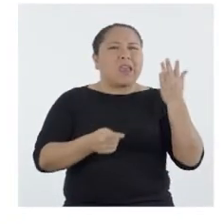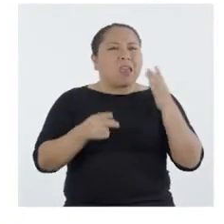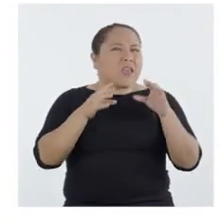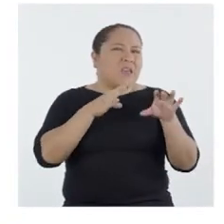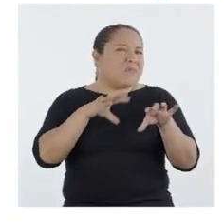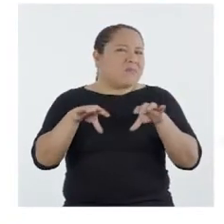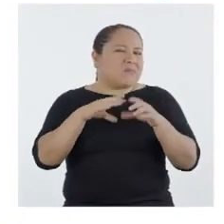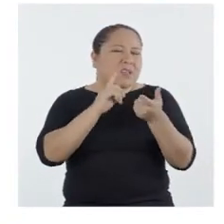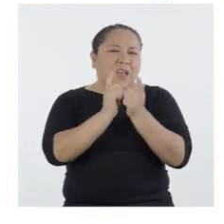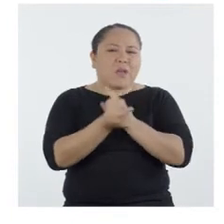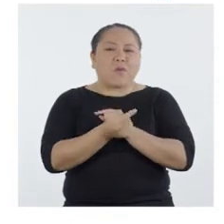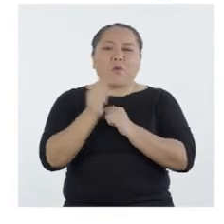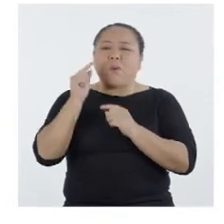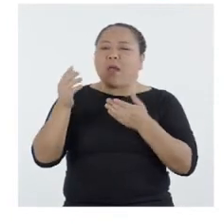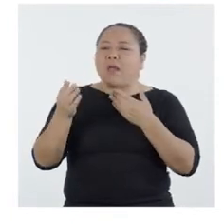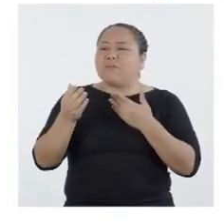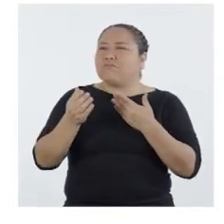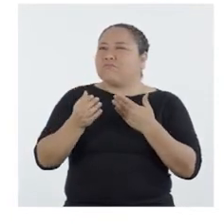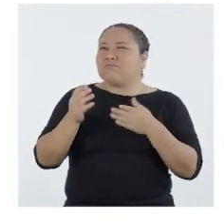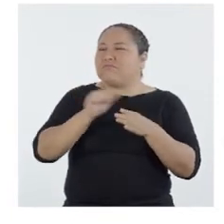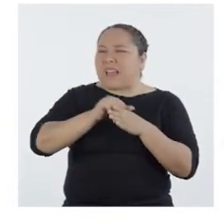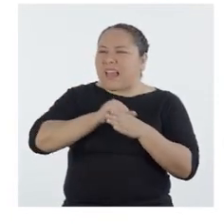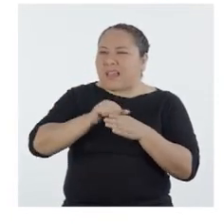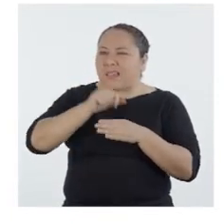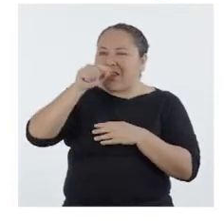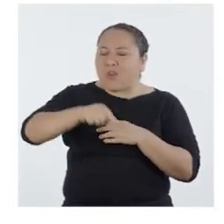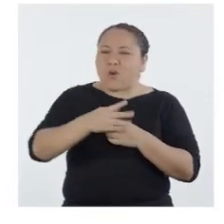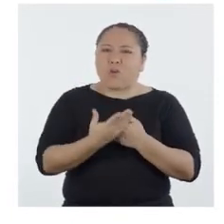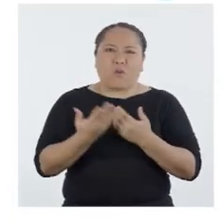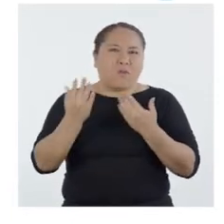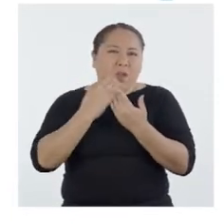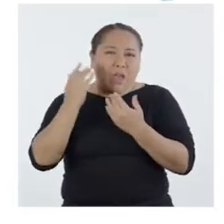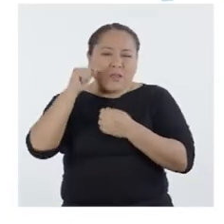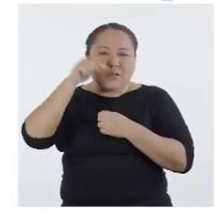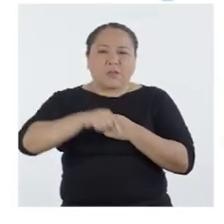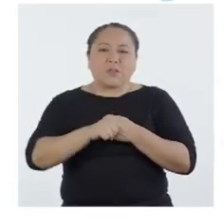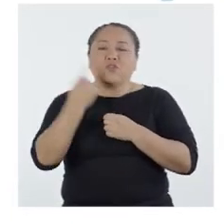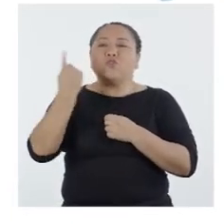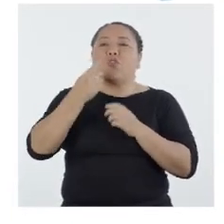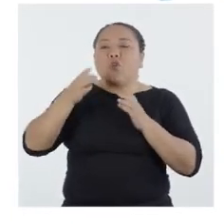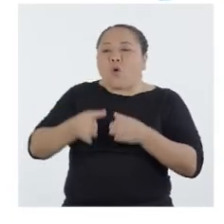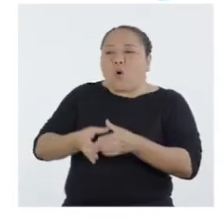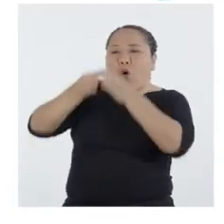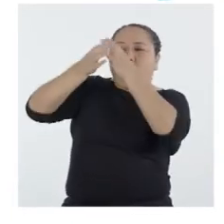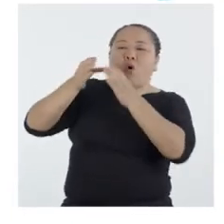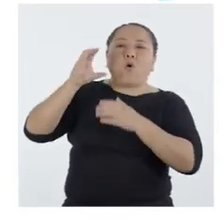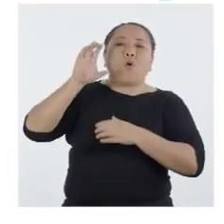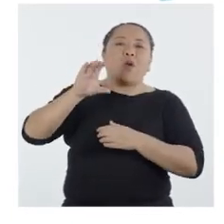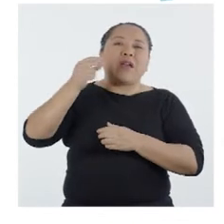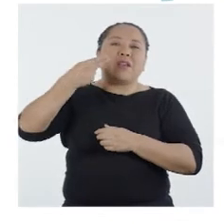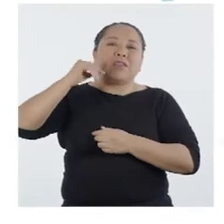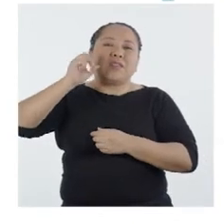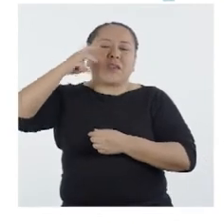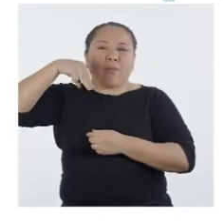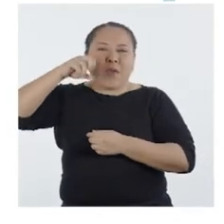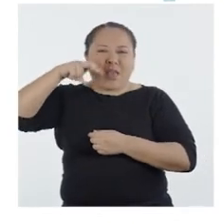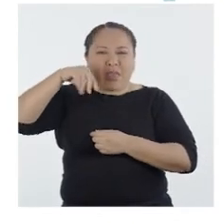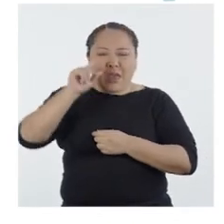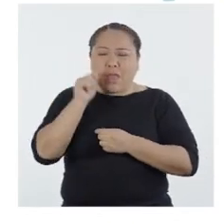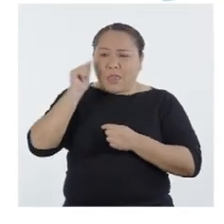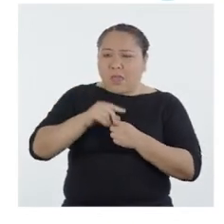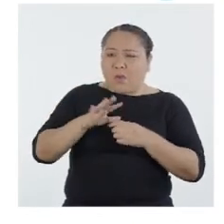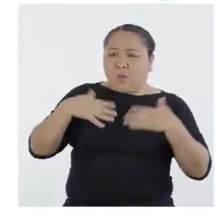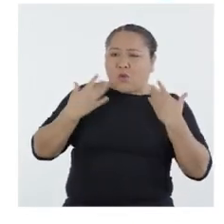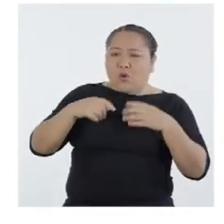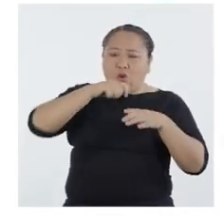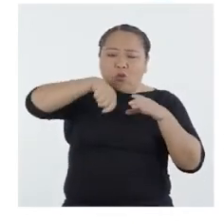modificación realizarías? Algo más práctico y sencillo para nuestra situación. Hagamos solo una chimenea. En